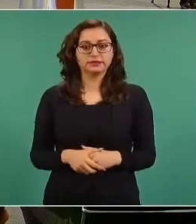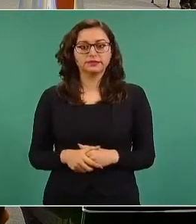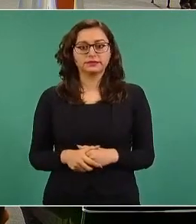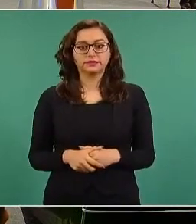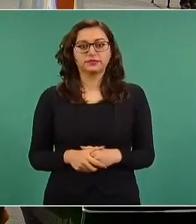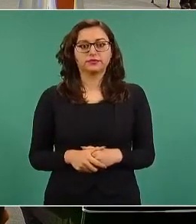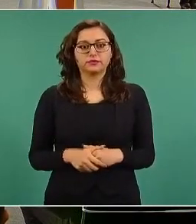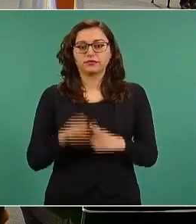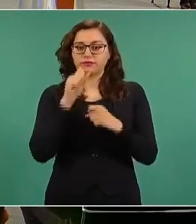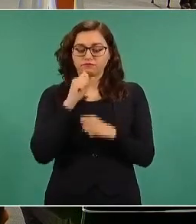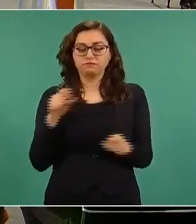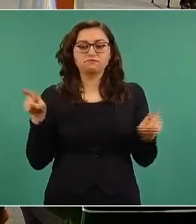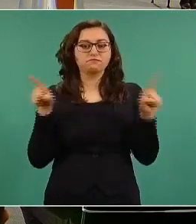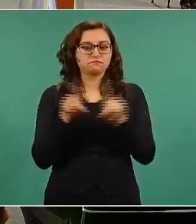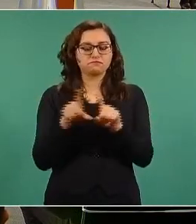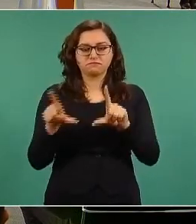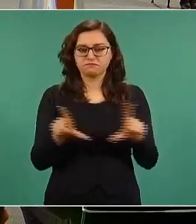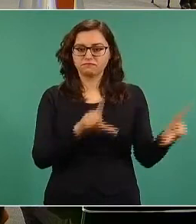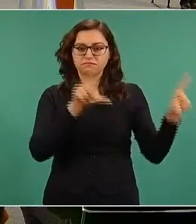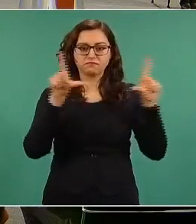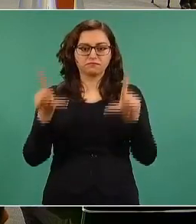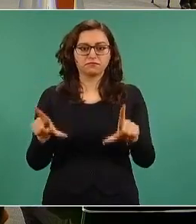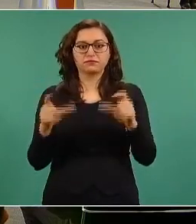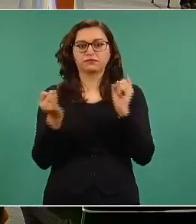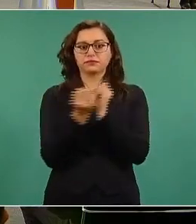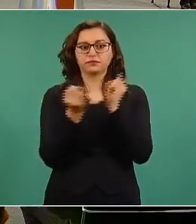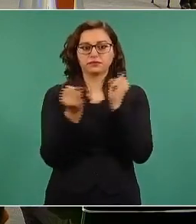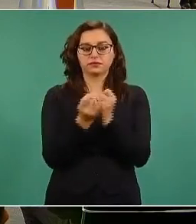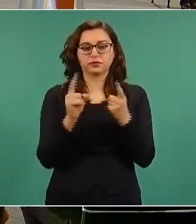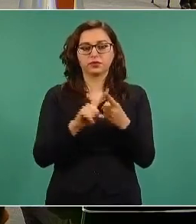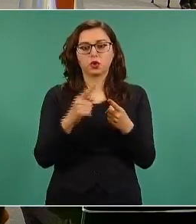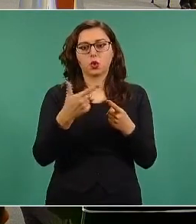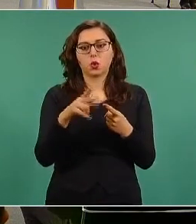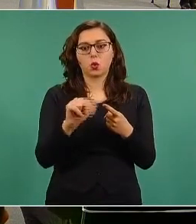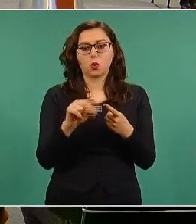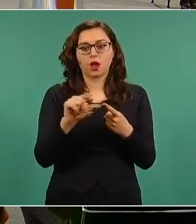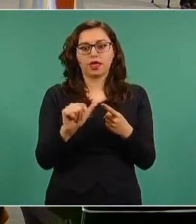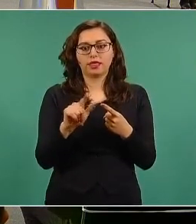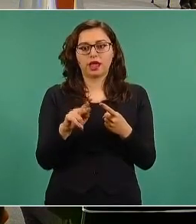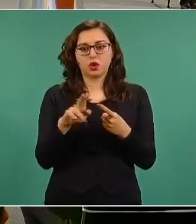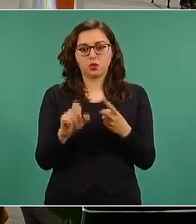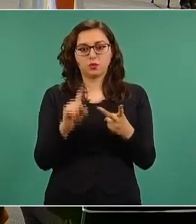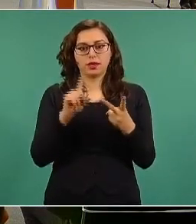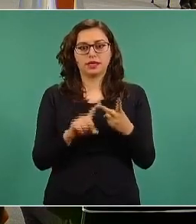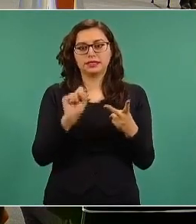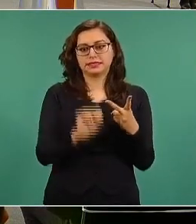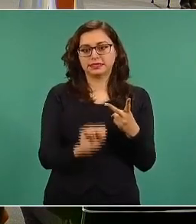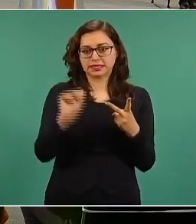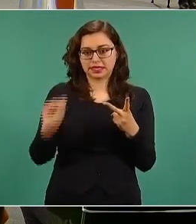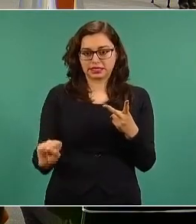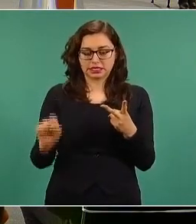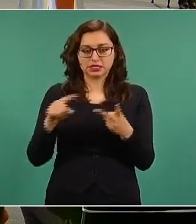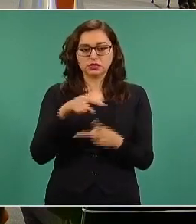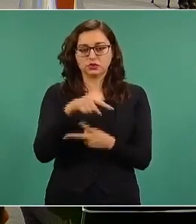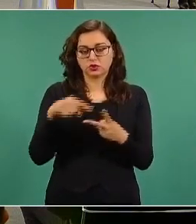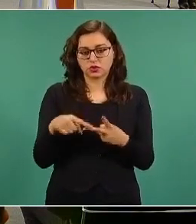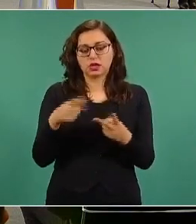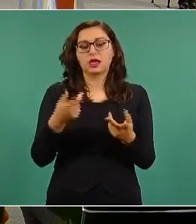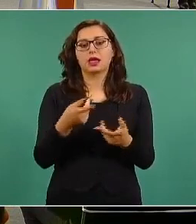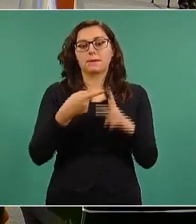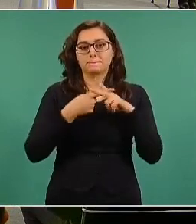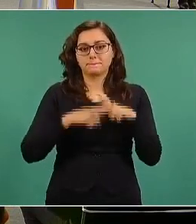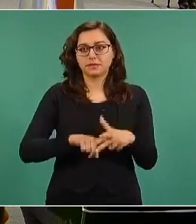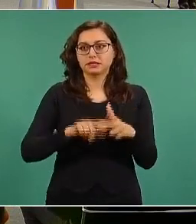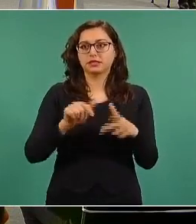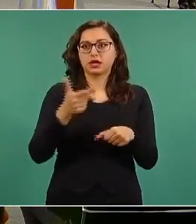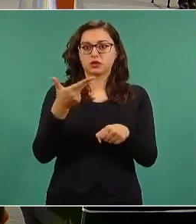Este es el mismo esquema, nada más saliendo de Guadalupe y de Saltillo. De Guadalupe se inicia el traslado hacia los